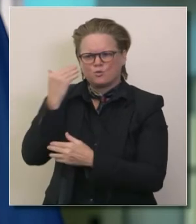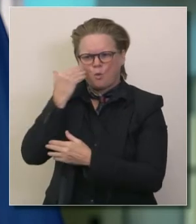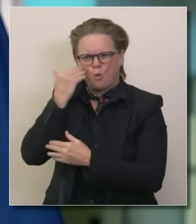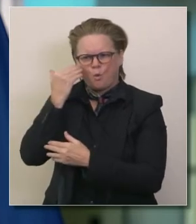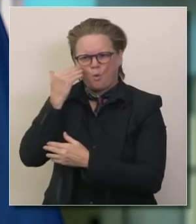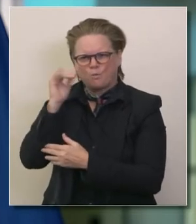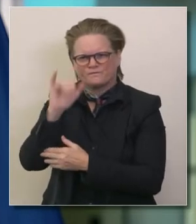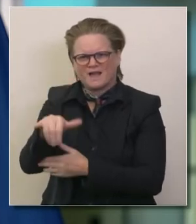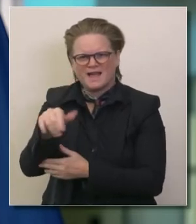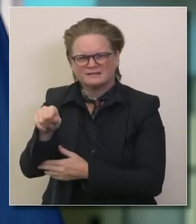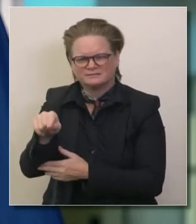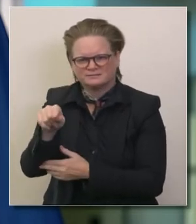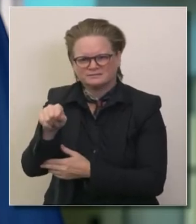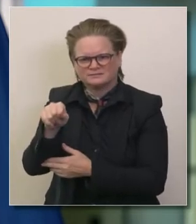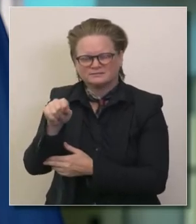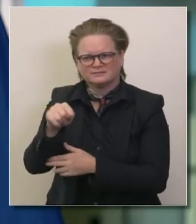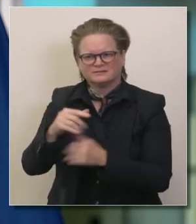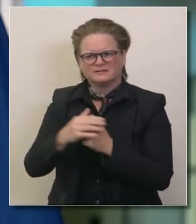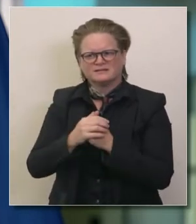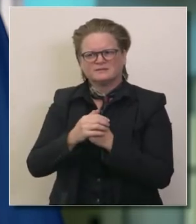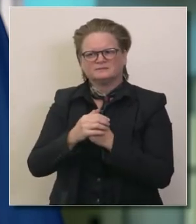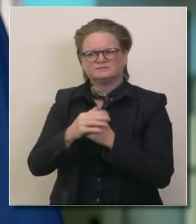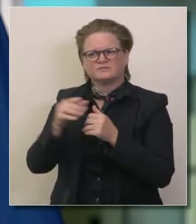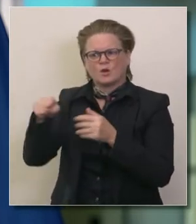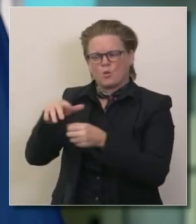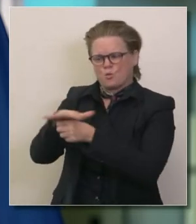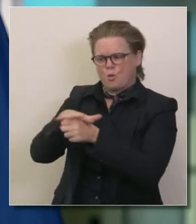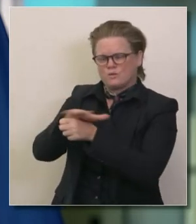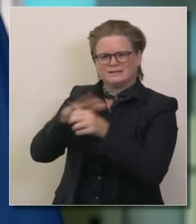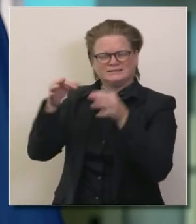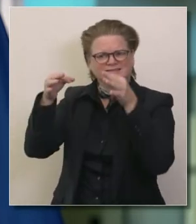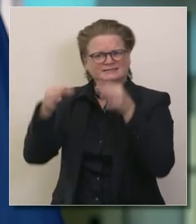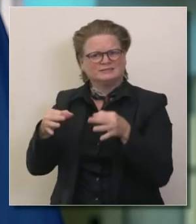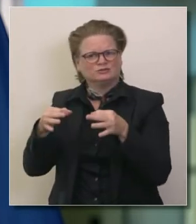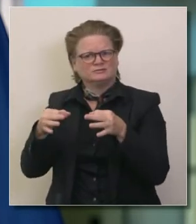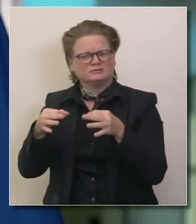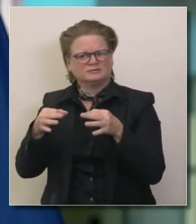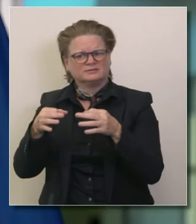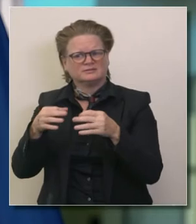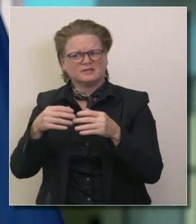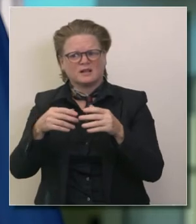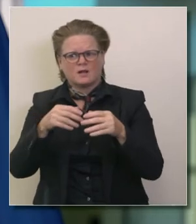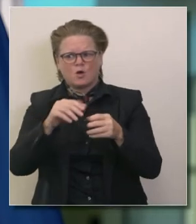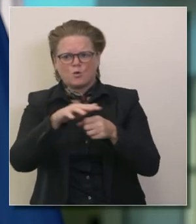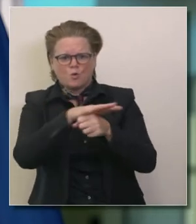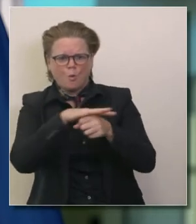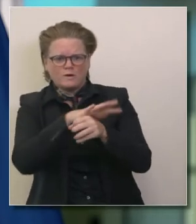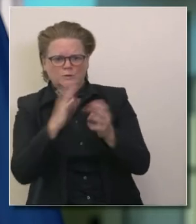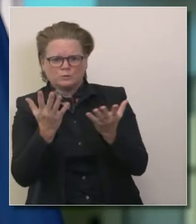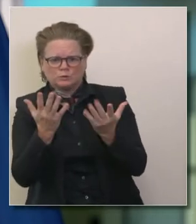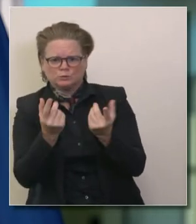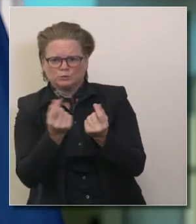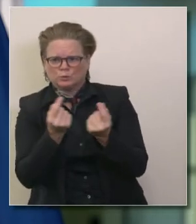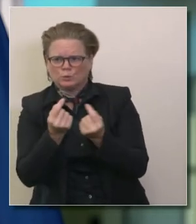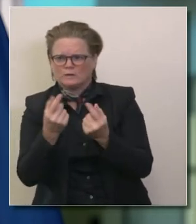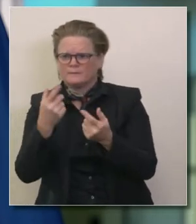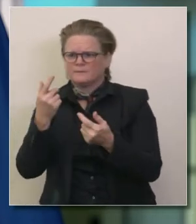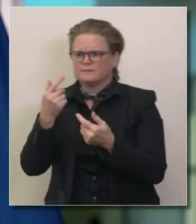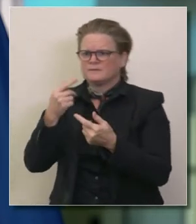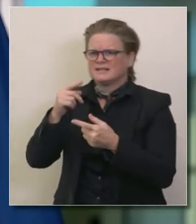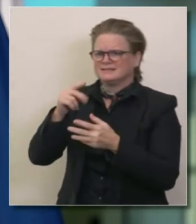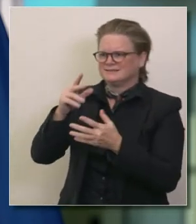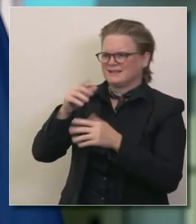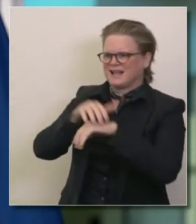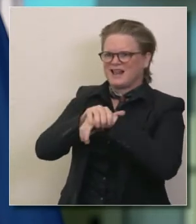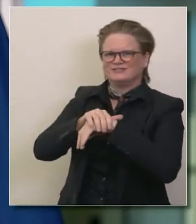didáctica para concentrarnos más en la toma de decisiones a nivel local en condiciones locales